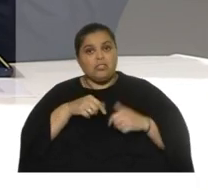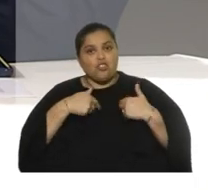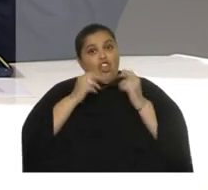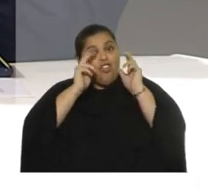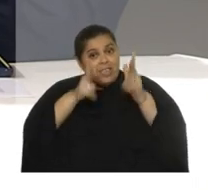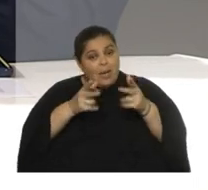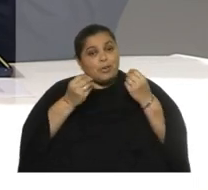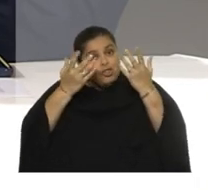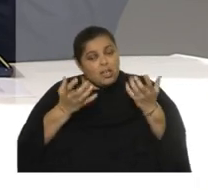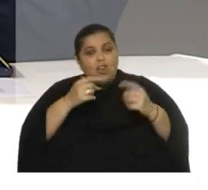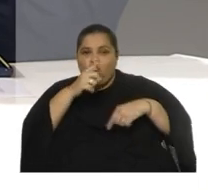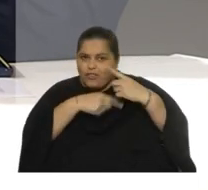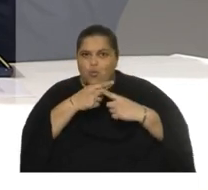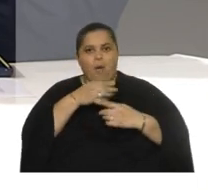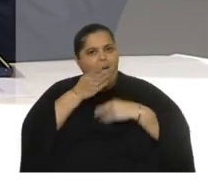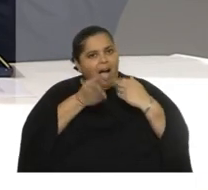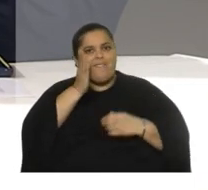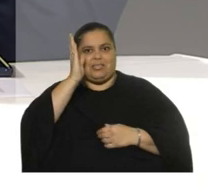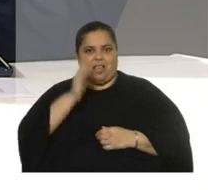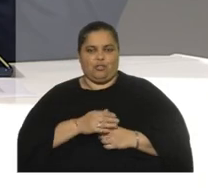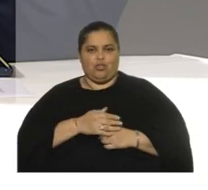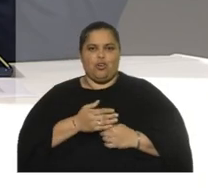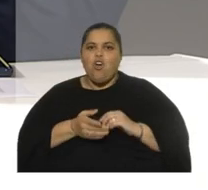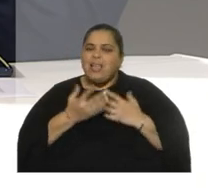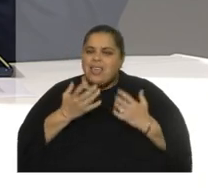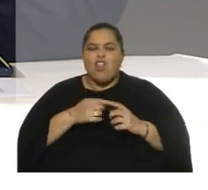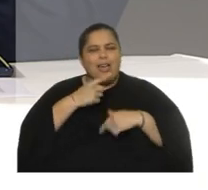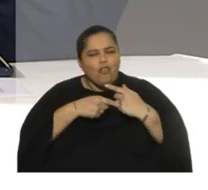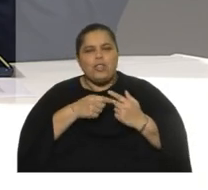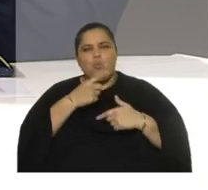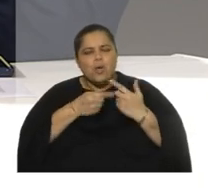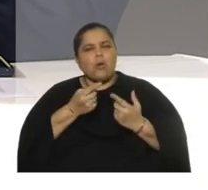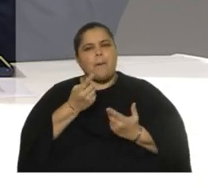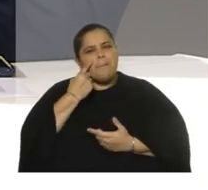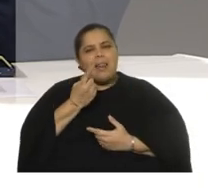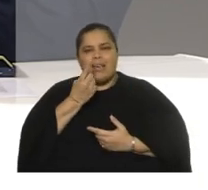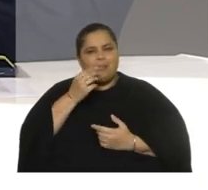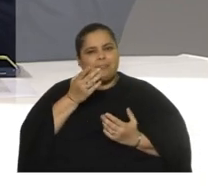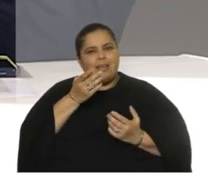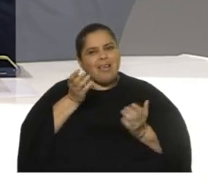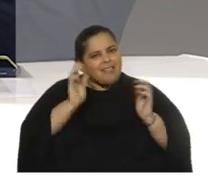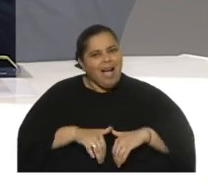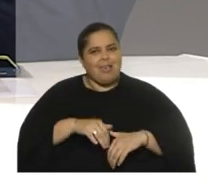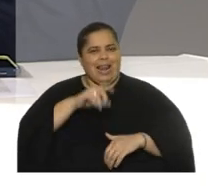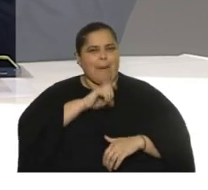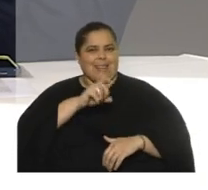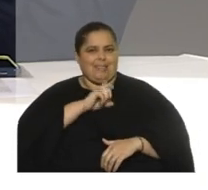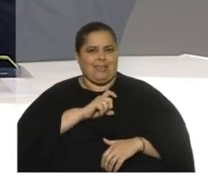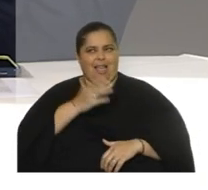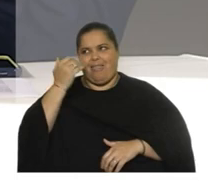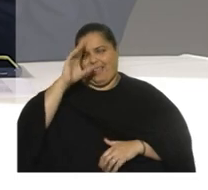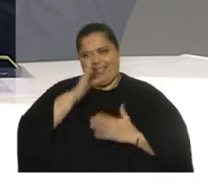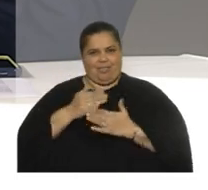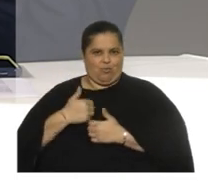avanzando y que se termine de caer la mentira de la historia reciente. ¿Está claro? Y estamos como